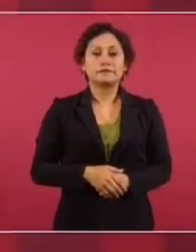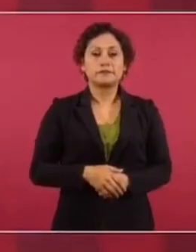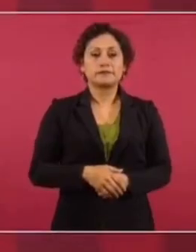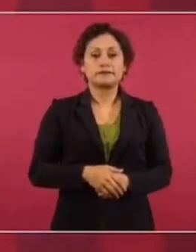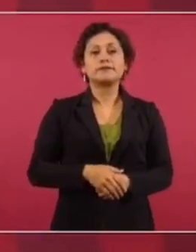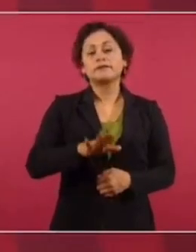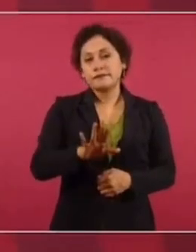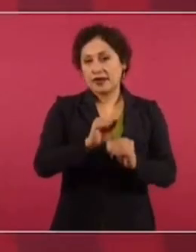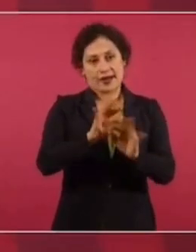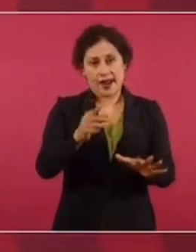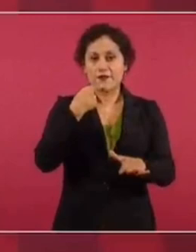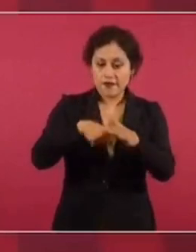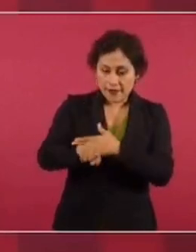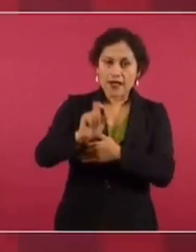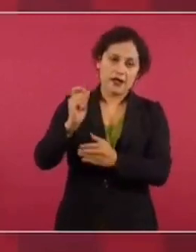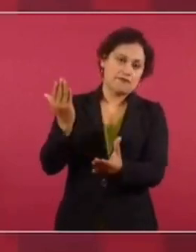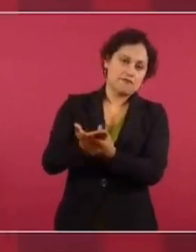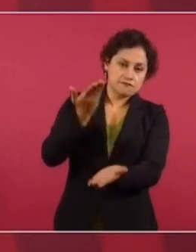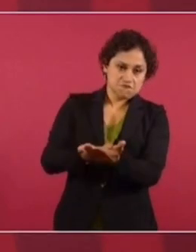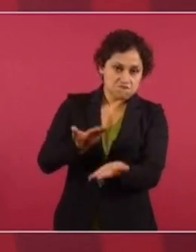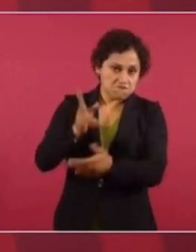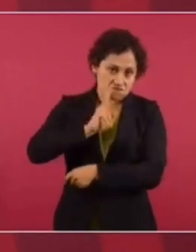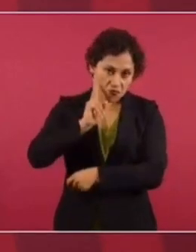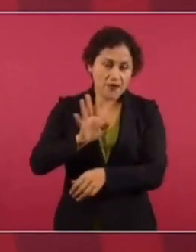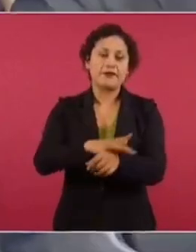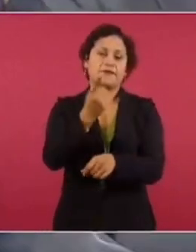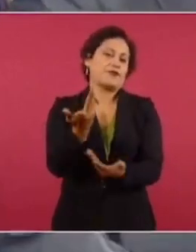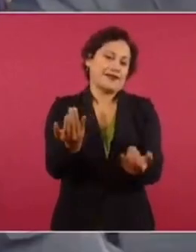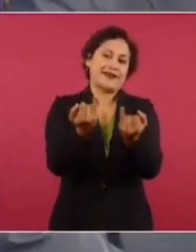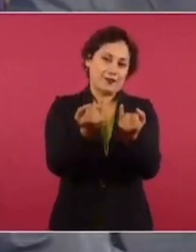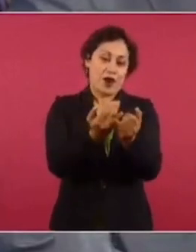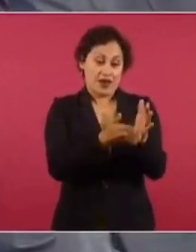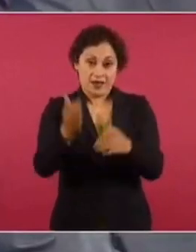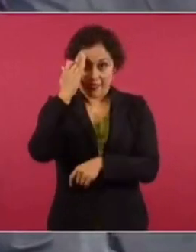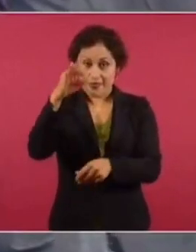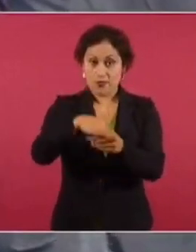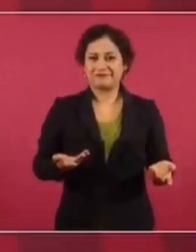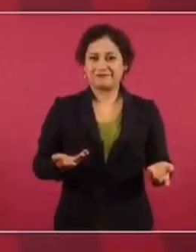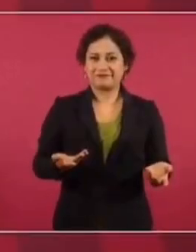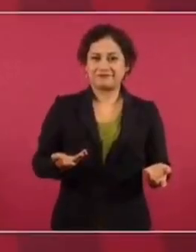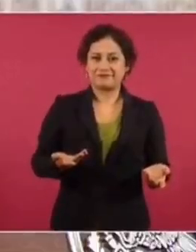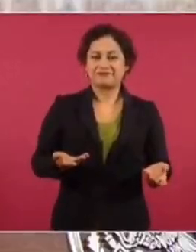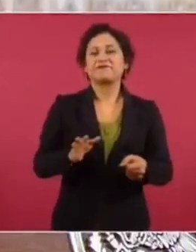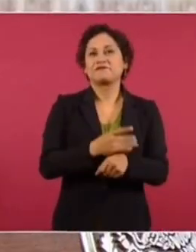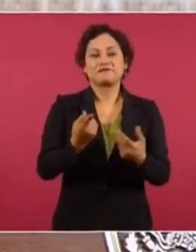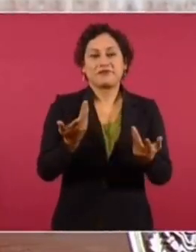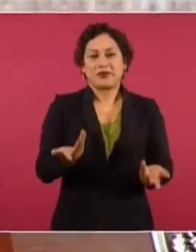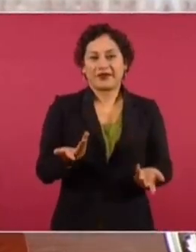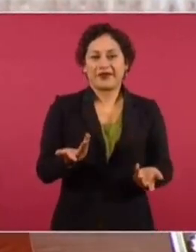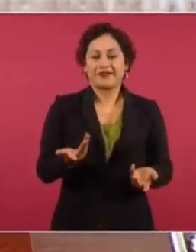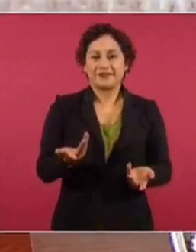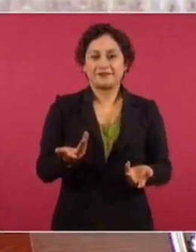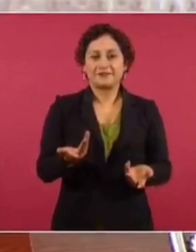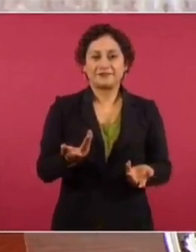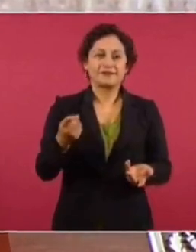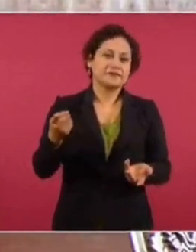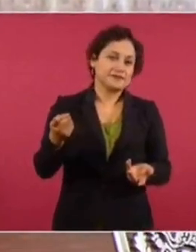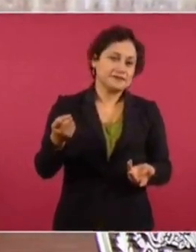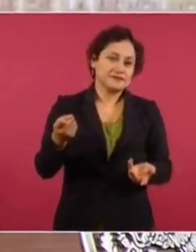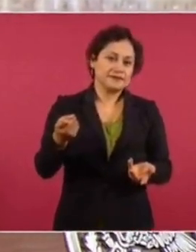más que haya pruebas, porque también en la temporada electoral se acusan unos a otros, porque quieren